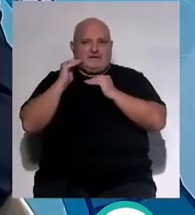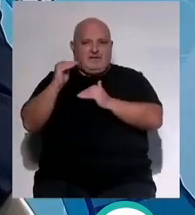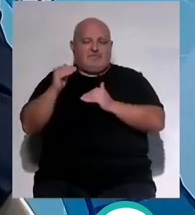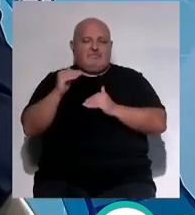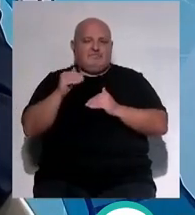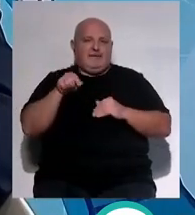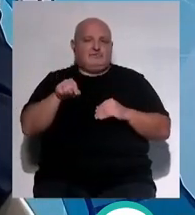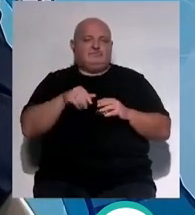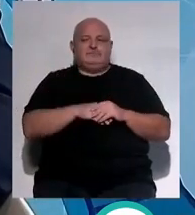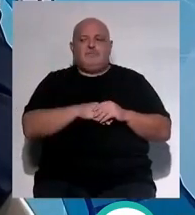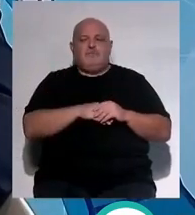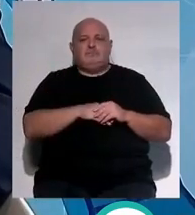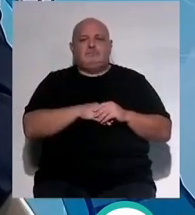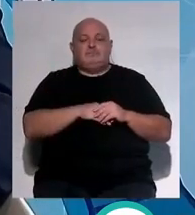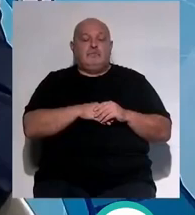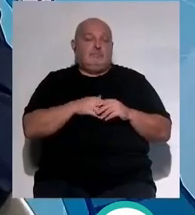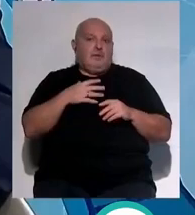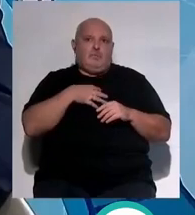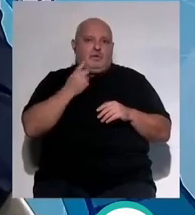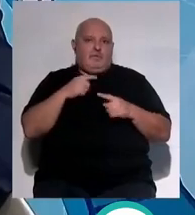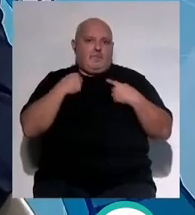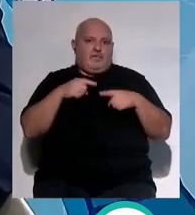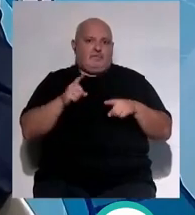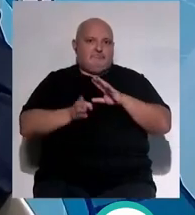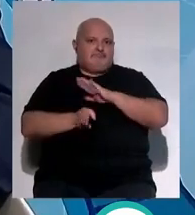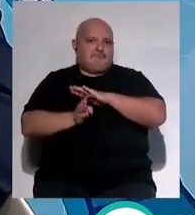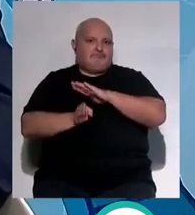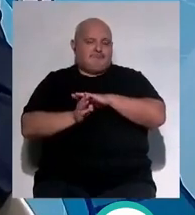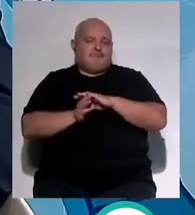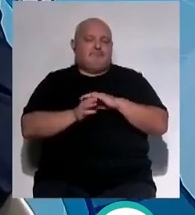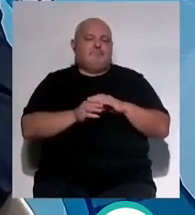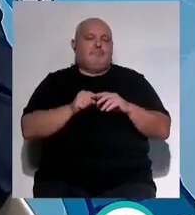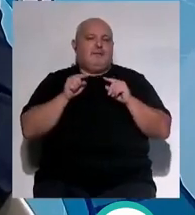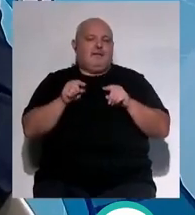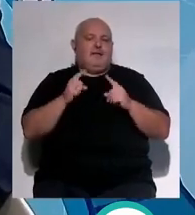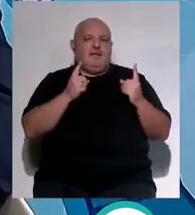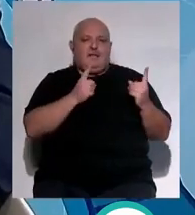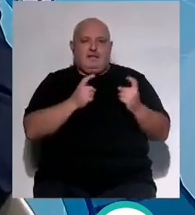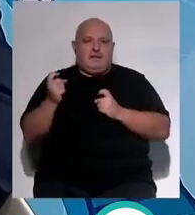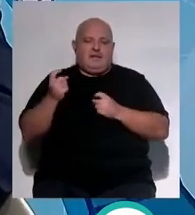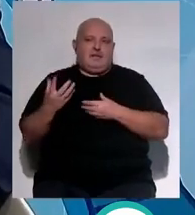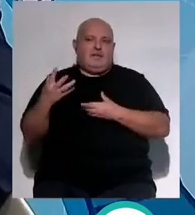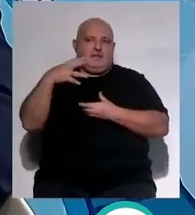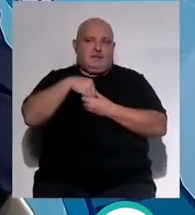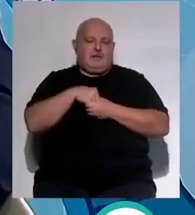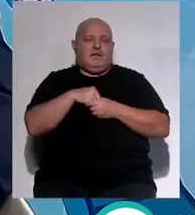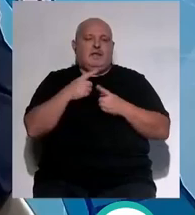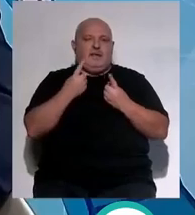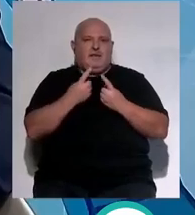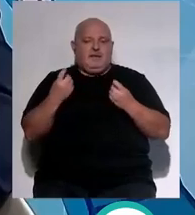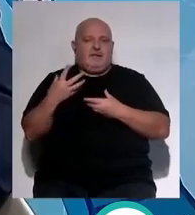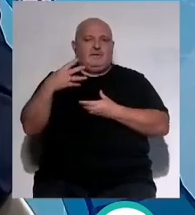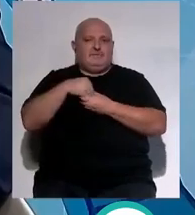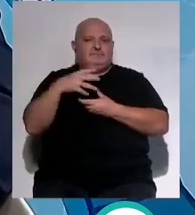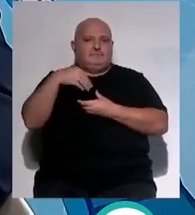muchos sentidos y no podemos perder esa ola para no perder esa ola necesitamos incorporarnos necesitábamos